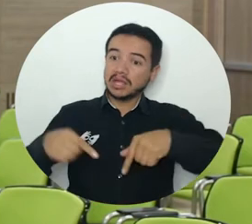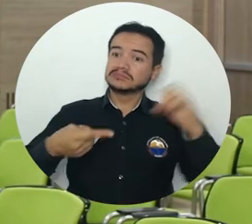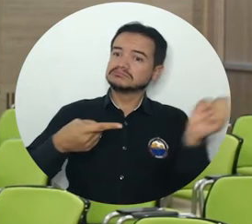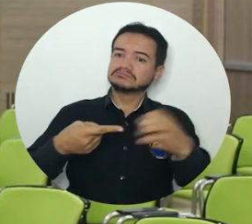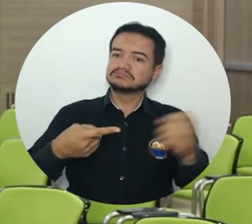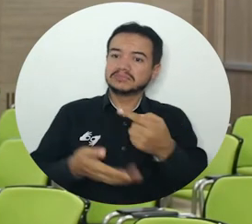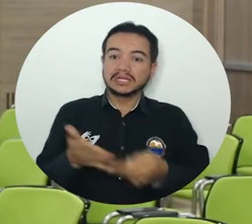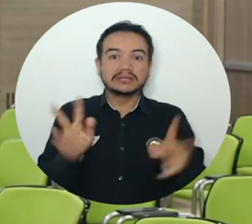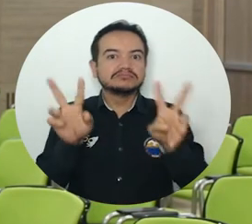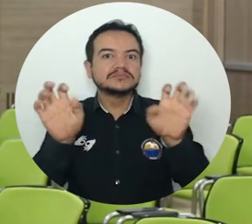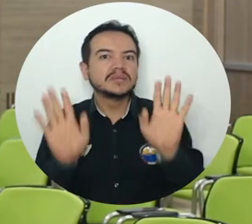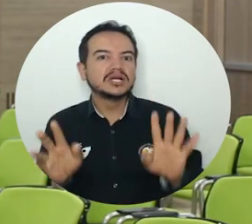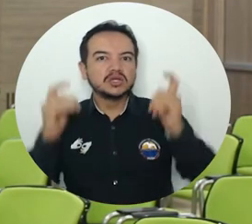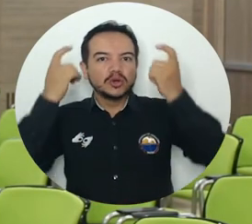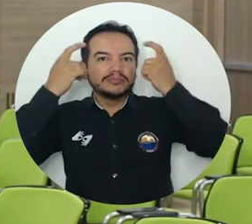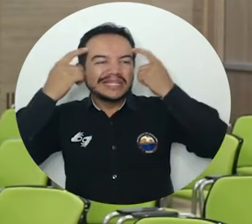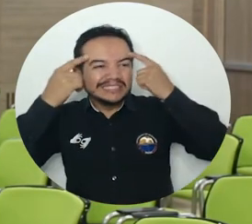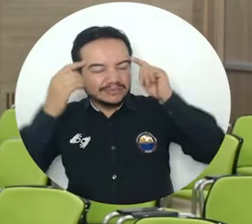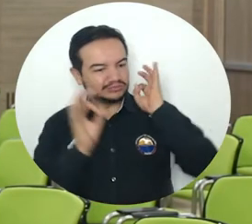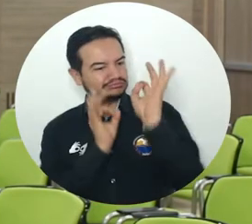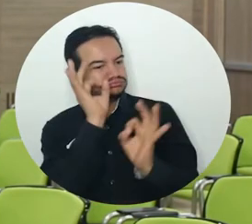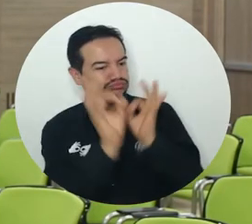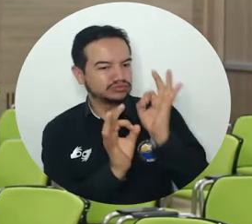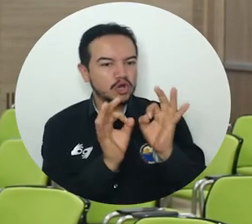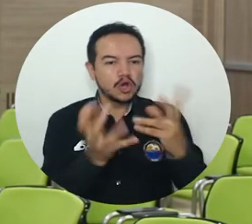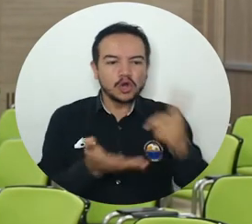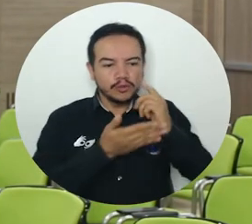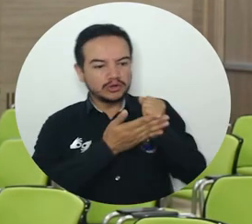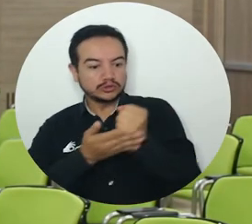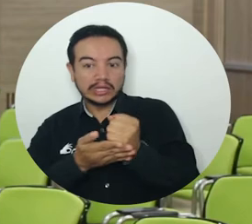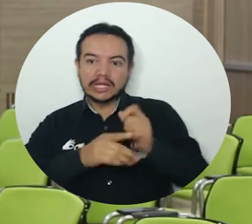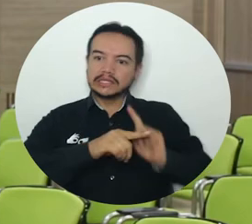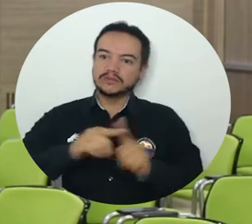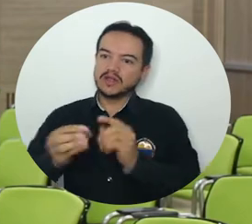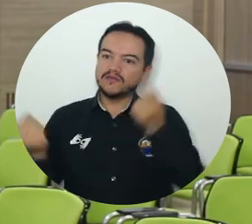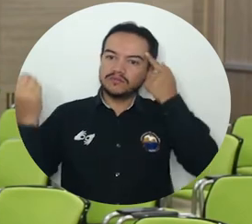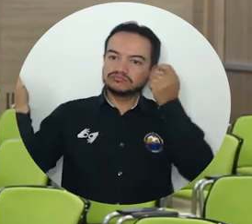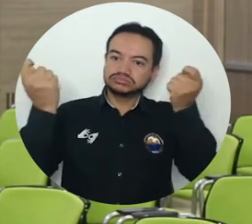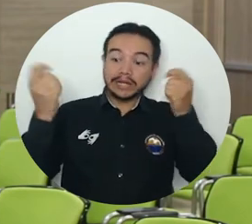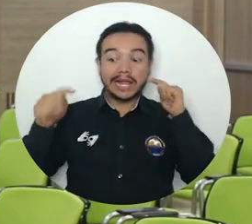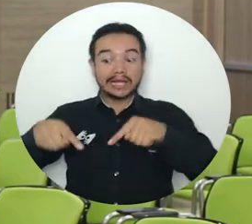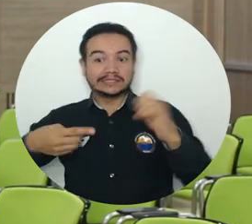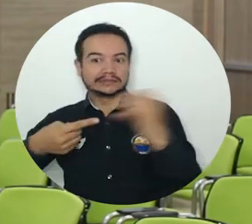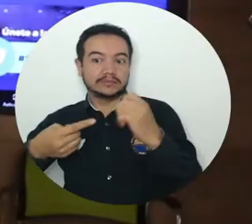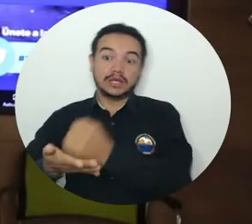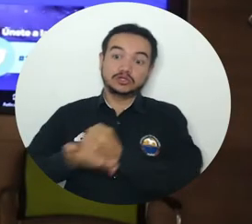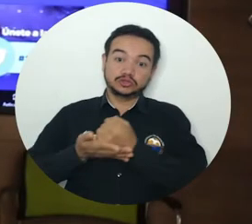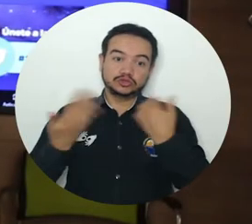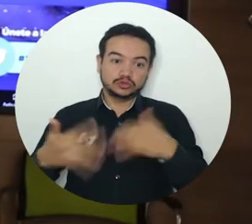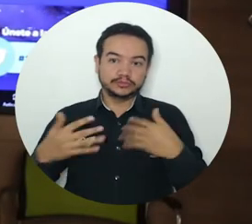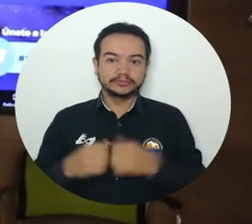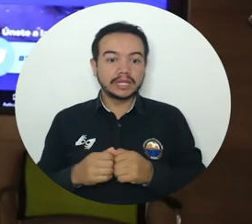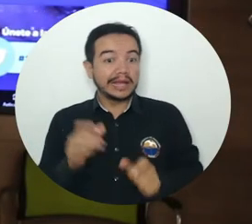seminario que es la salud mental que tiene que ser atendida de diferentes métodos y este seminario nos posibilita esa oportunidad. Los